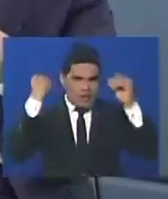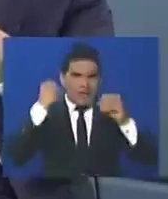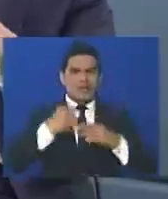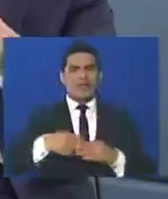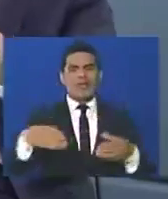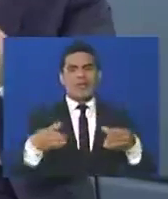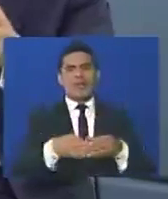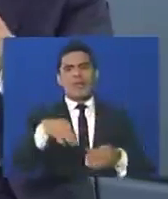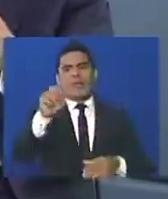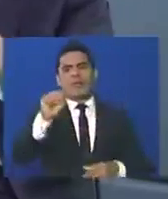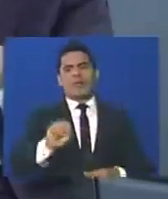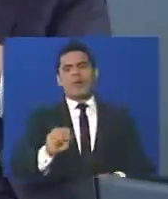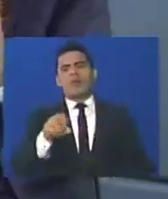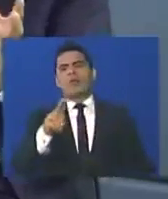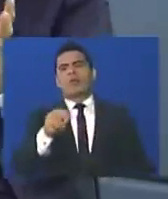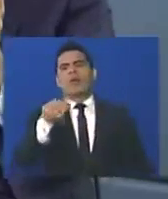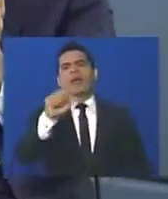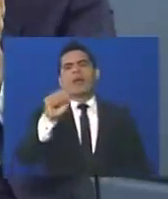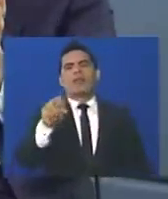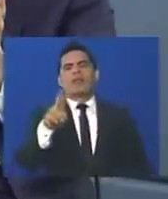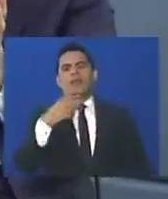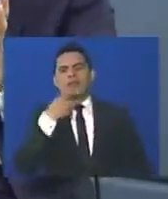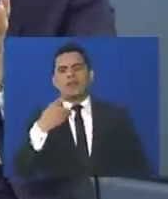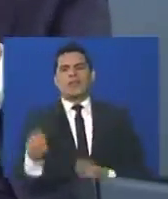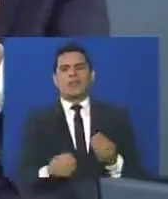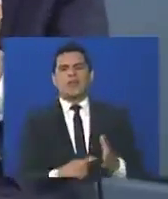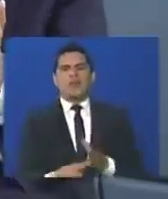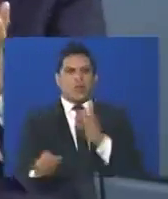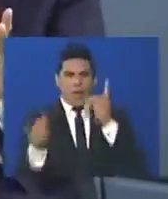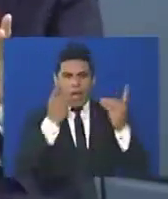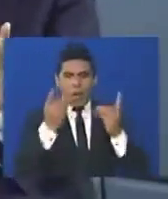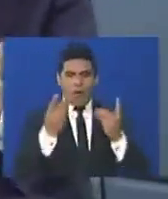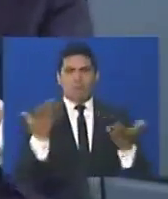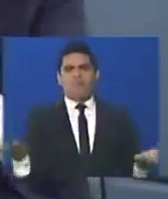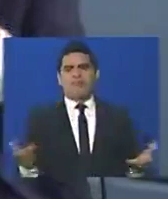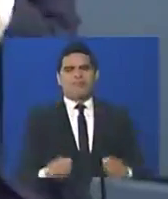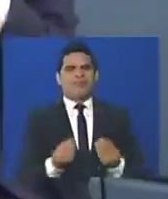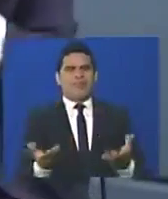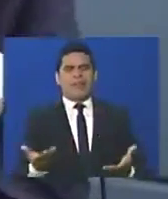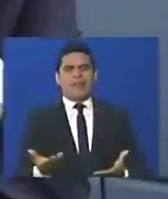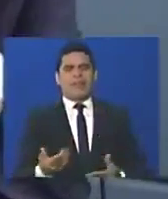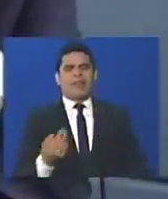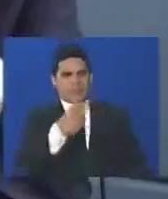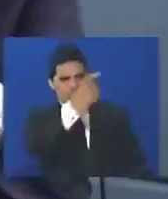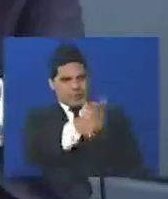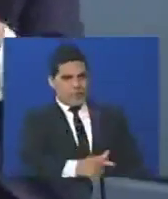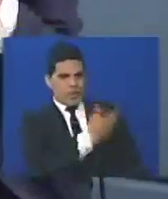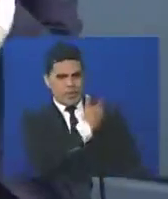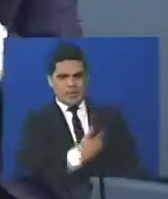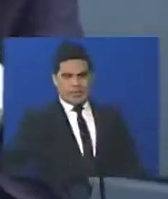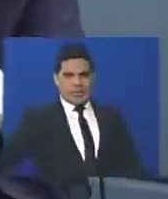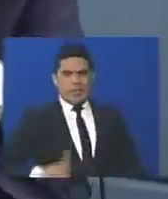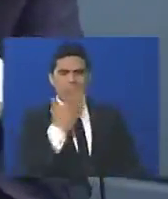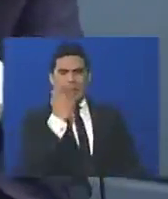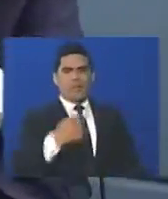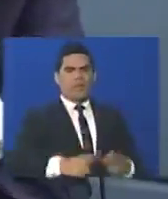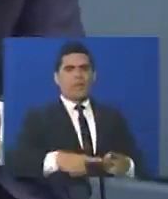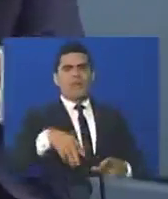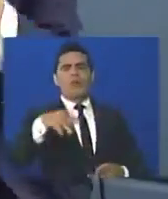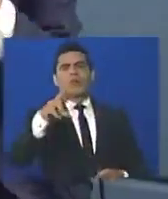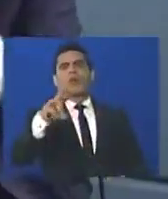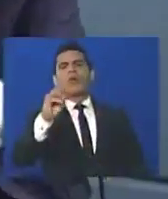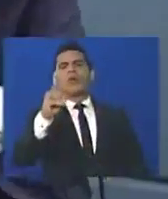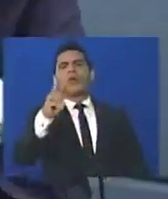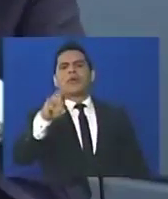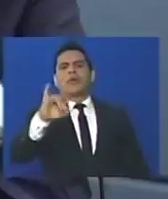están tratando de, eso es lo que uno supone, ahora, ¿qué pueden dialogar? Con quien tenemos que dialogar es con el presidente Maduro, con el ministro Rodríguez Torres,